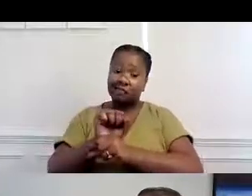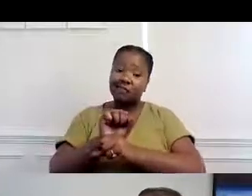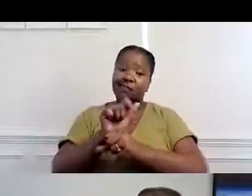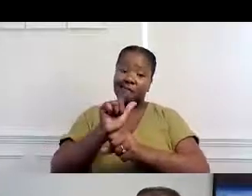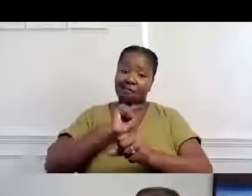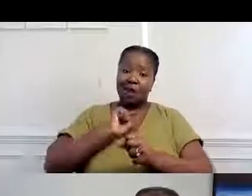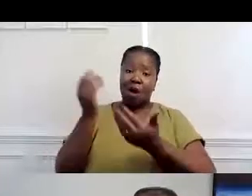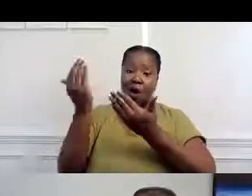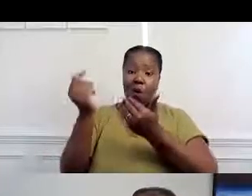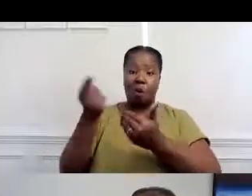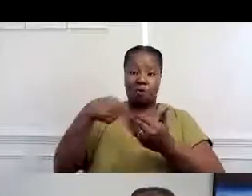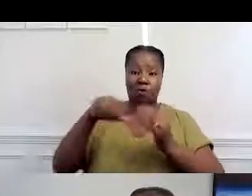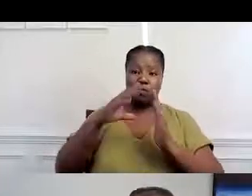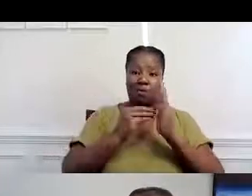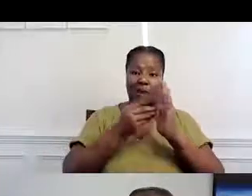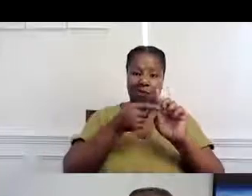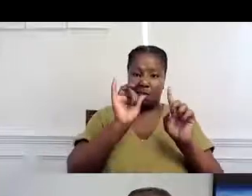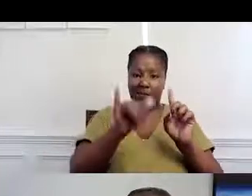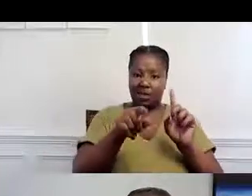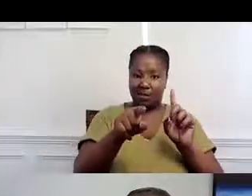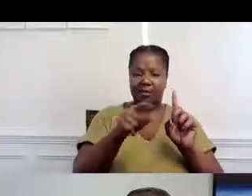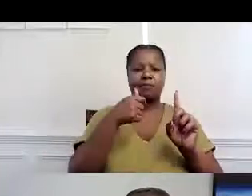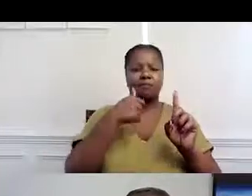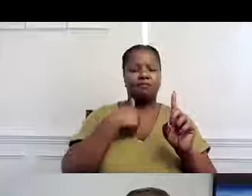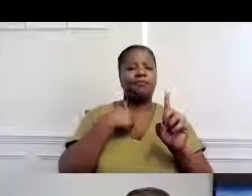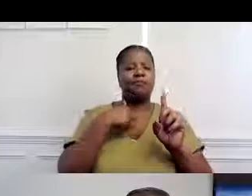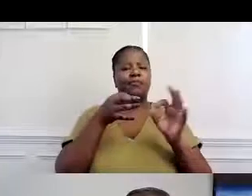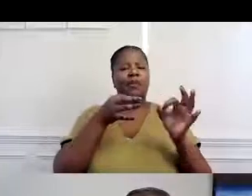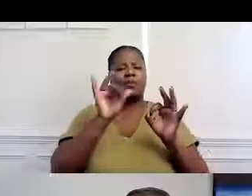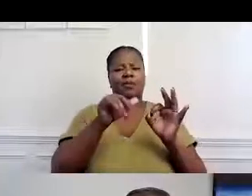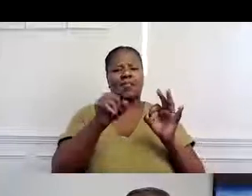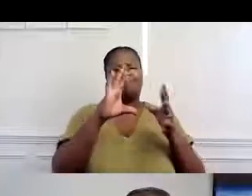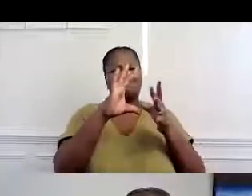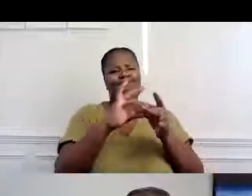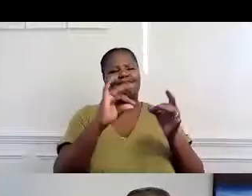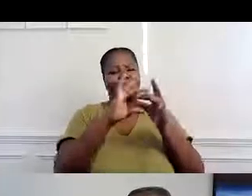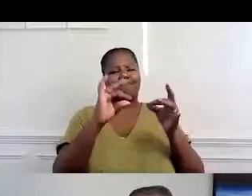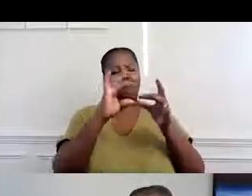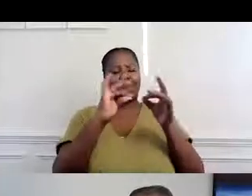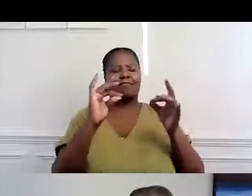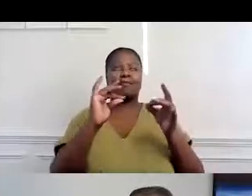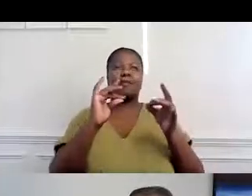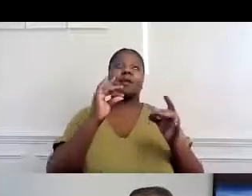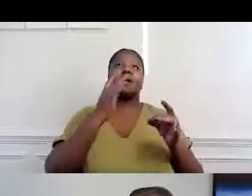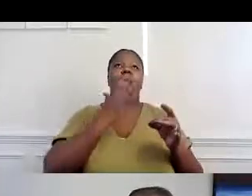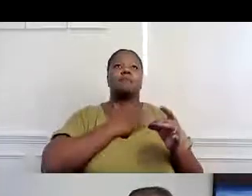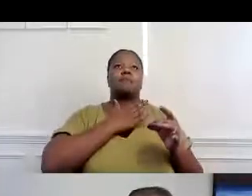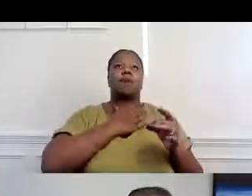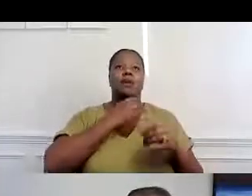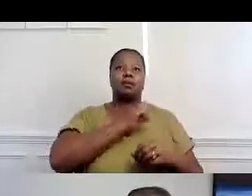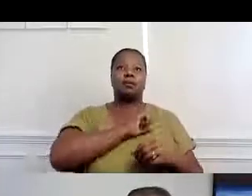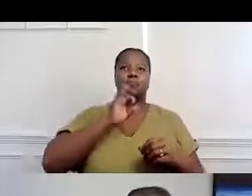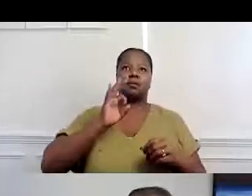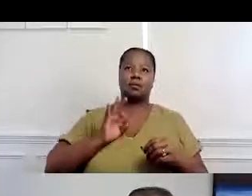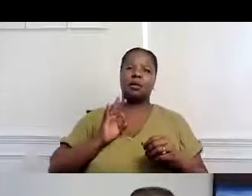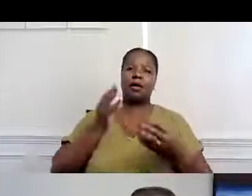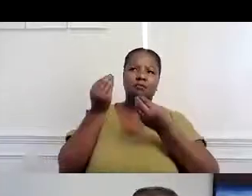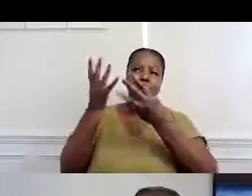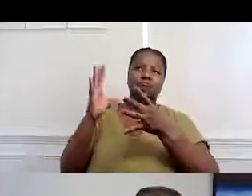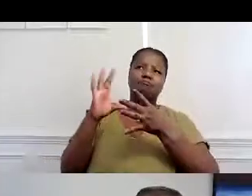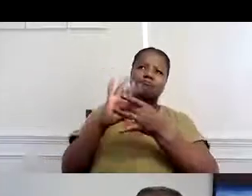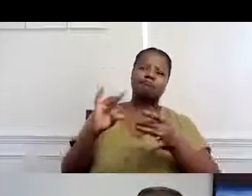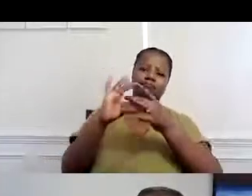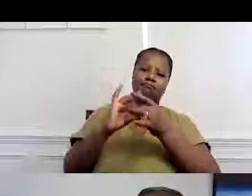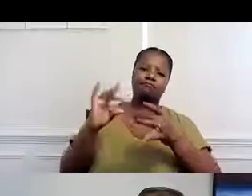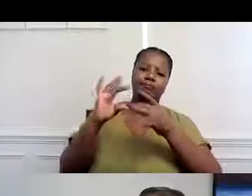microambiente, como quien dice. Así que uso esta analogía con mi departamento personal